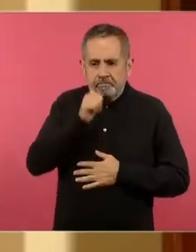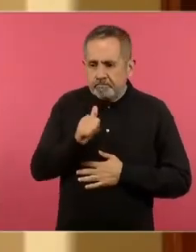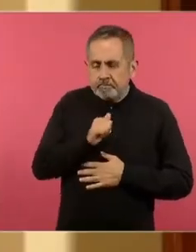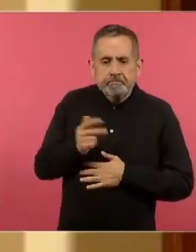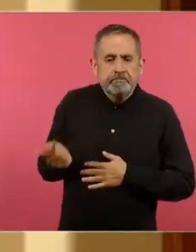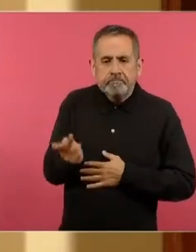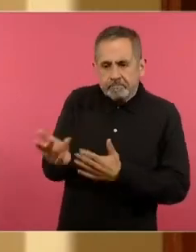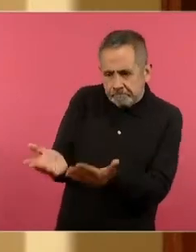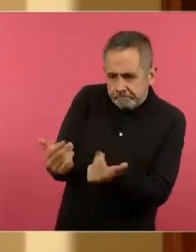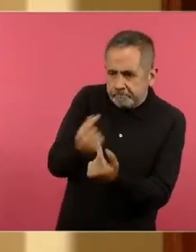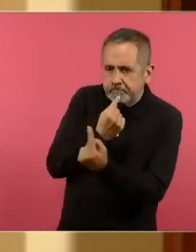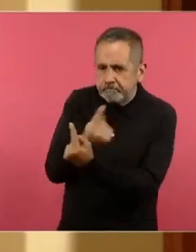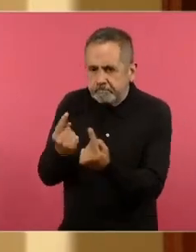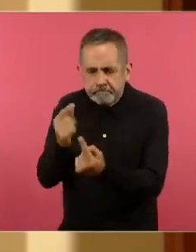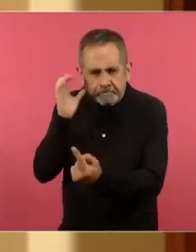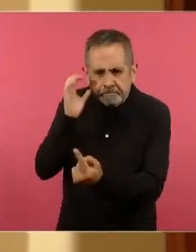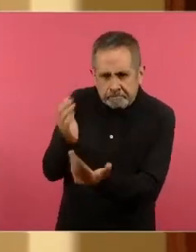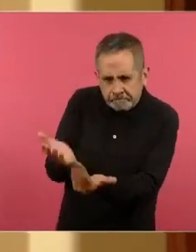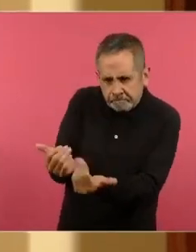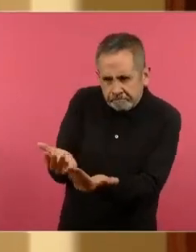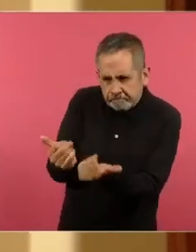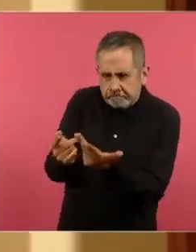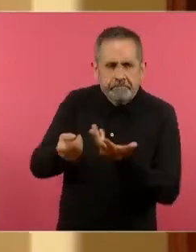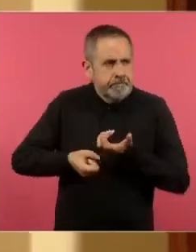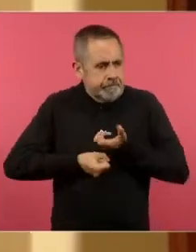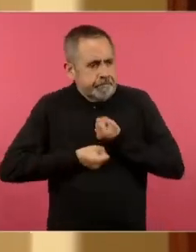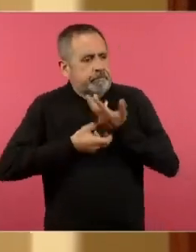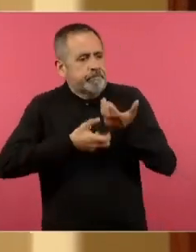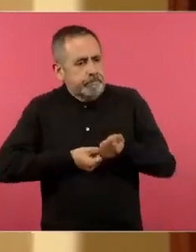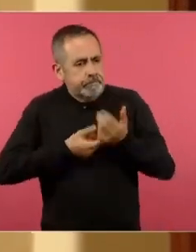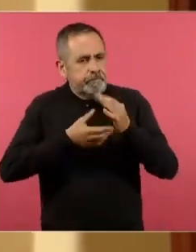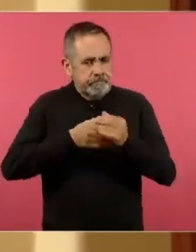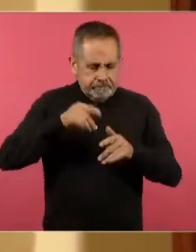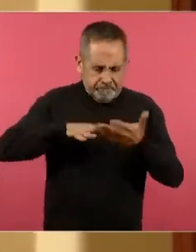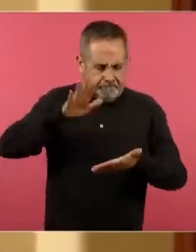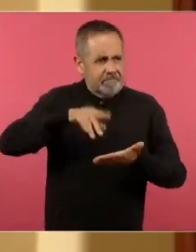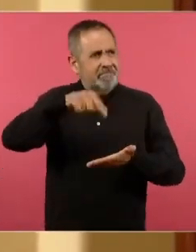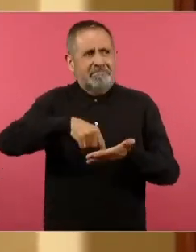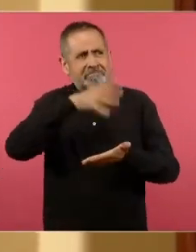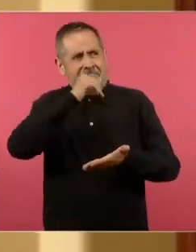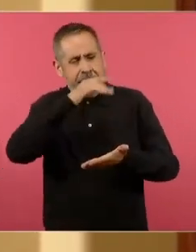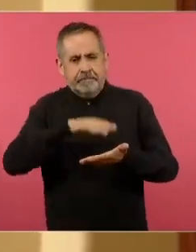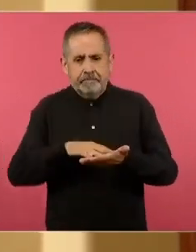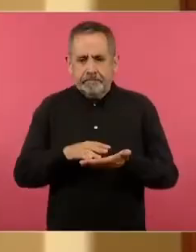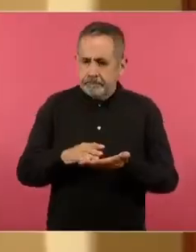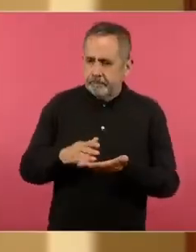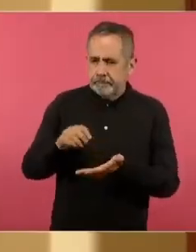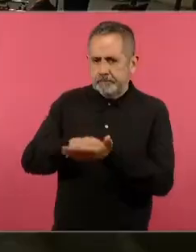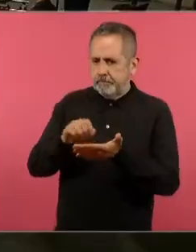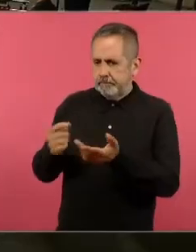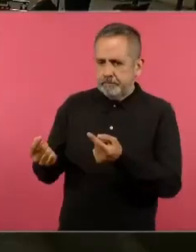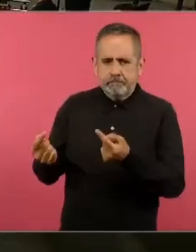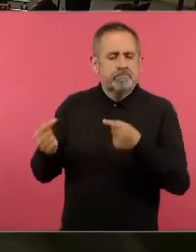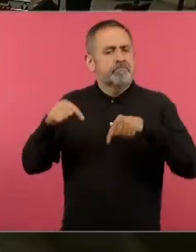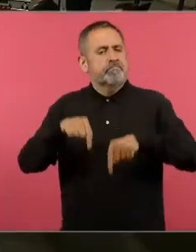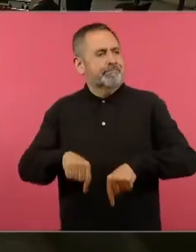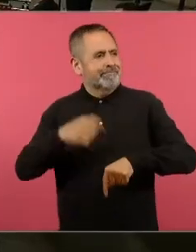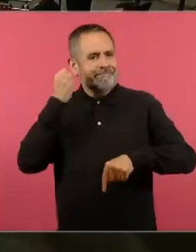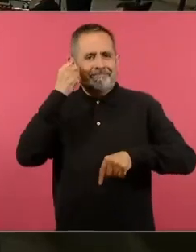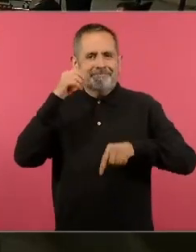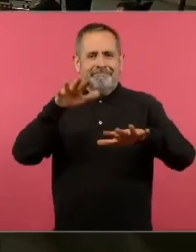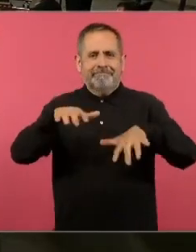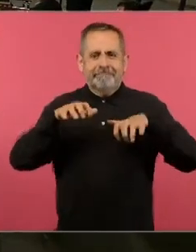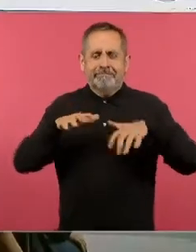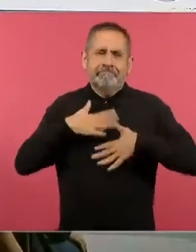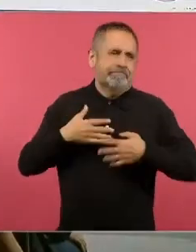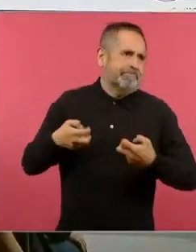a los pequeños para que ellos tengan esa autonomía de decir saben que no pueden esto por ejemplo pararse en este espacio muchos pueden decir está